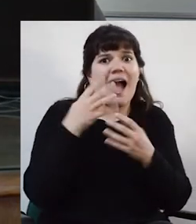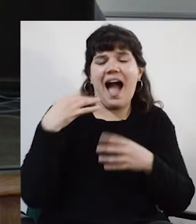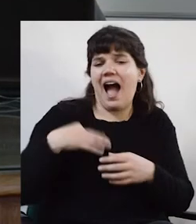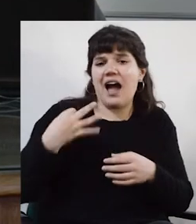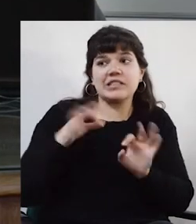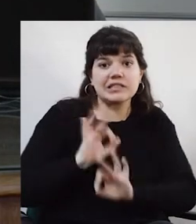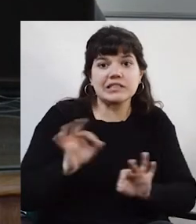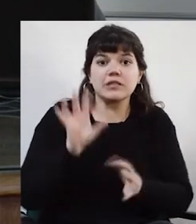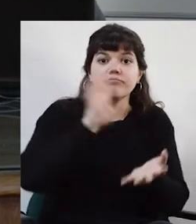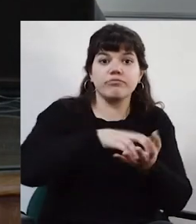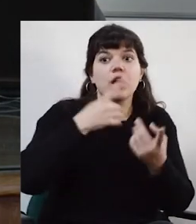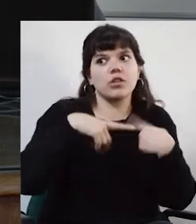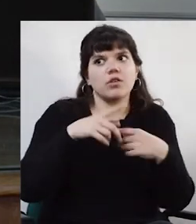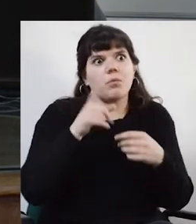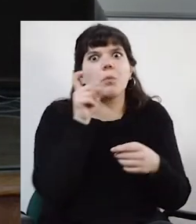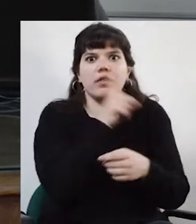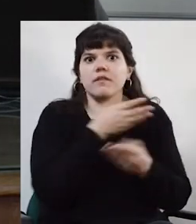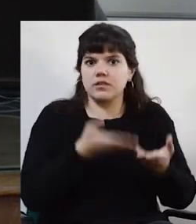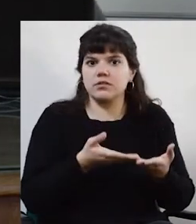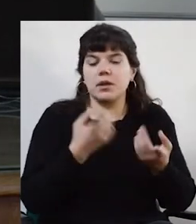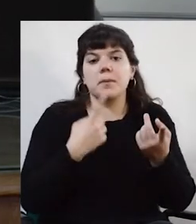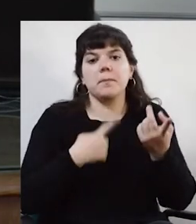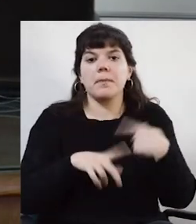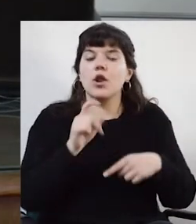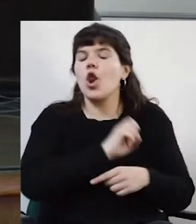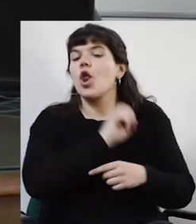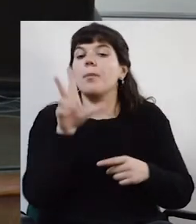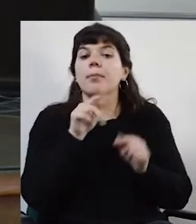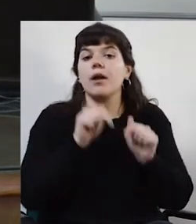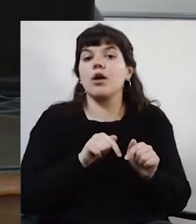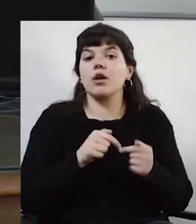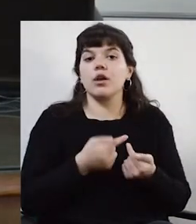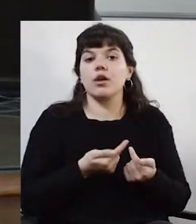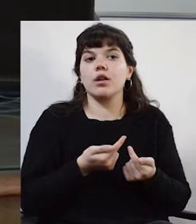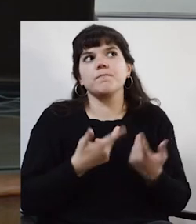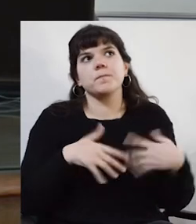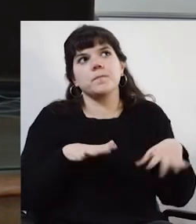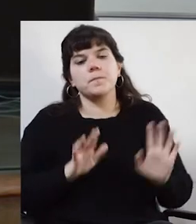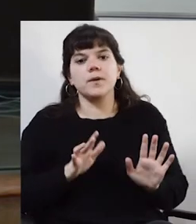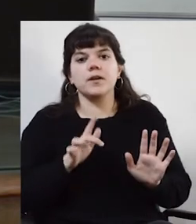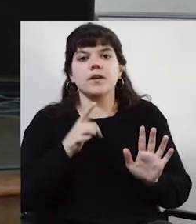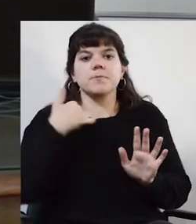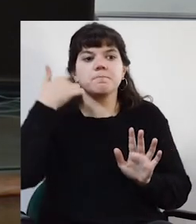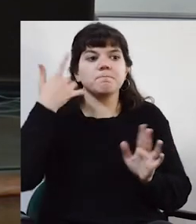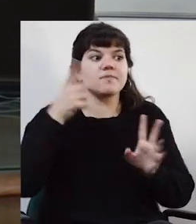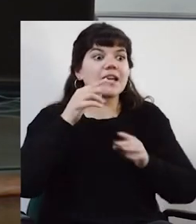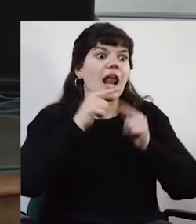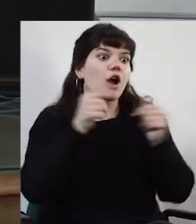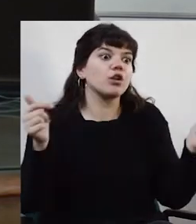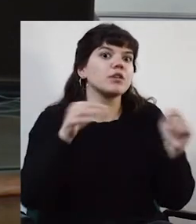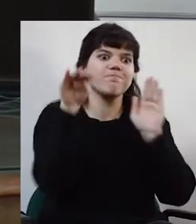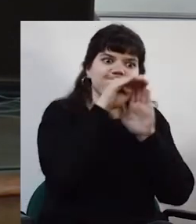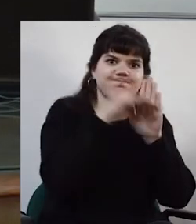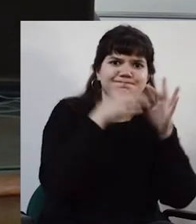diferentes, con todo lo que eso conlleva. Entonces, lo peor que podría hacer es decir, bueno, la fórmula para que exista una red